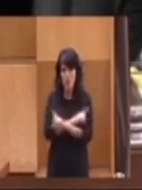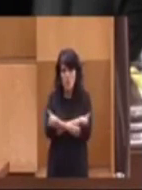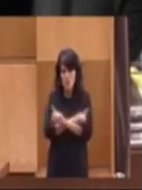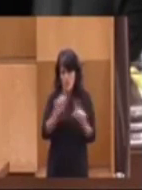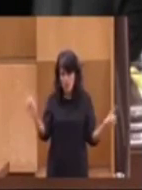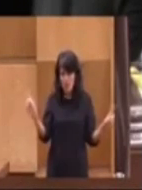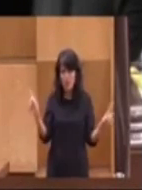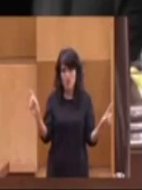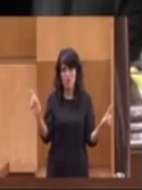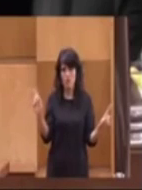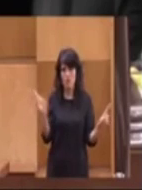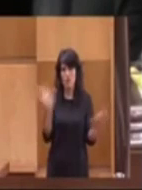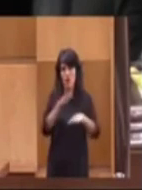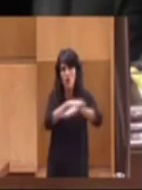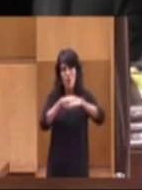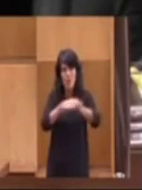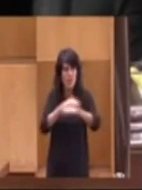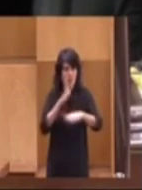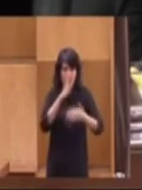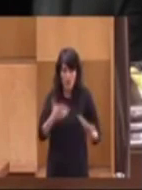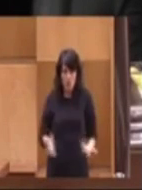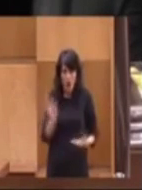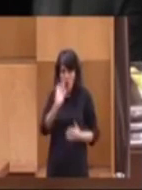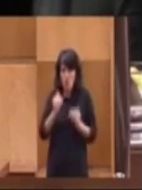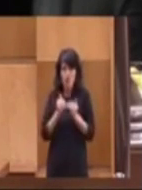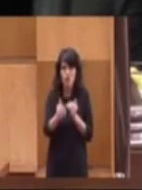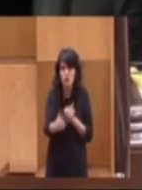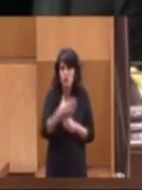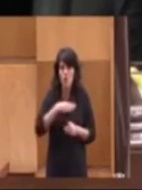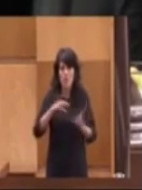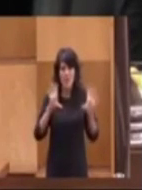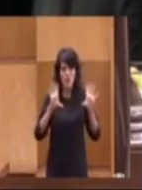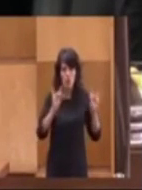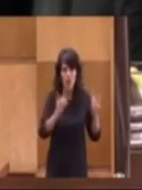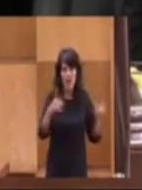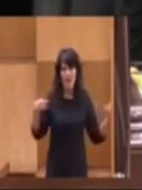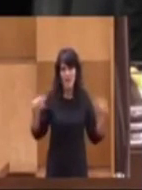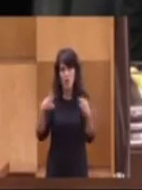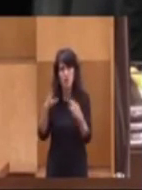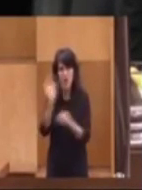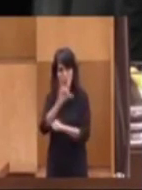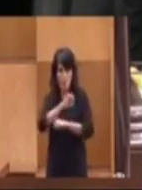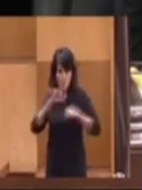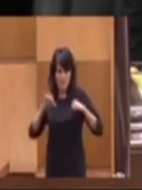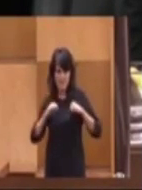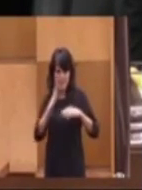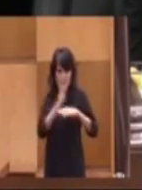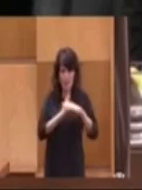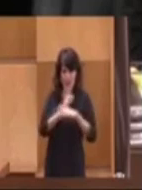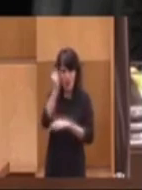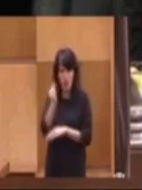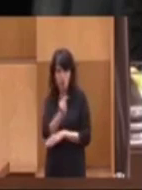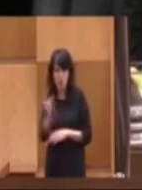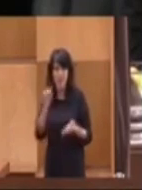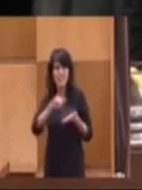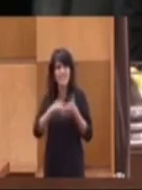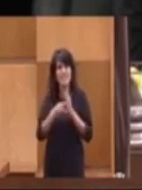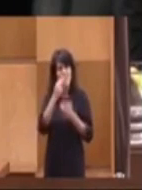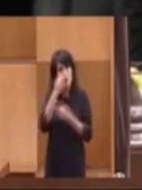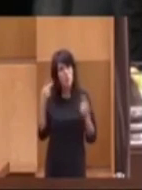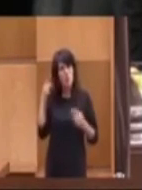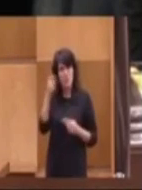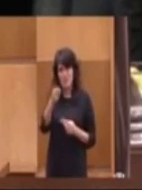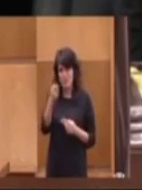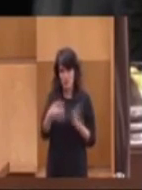expresa de que cualquier Gobierno, actual o futuro, pueda tocar, recortar o privatizar total o parcialmente el sistema público de pensiones.